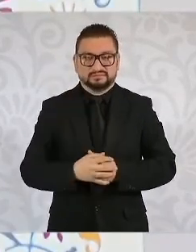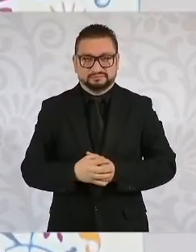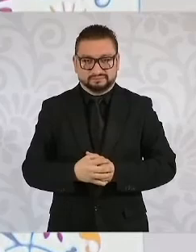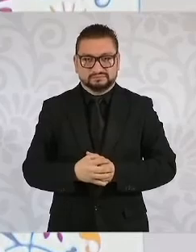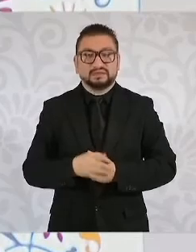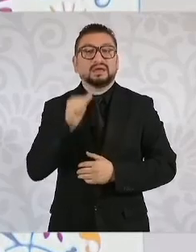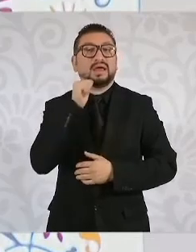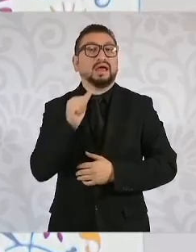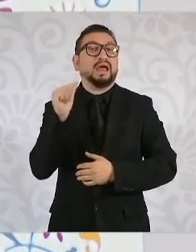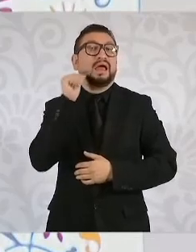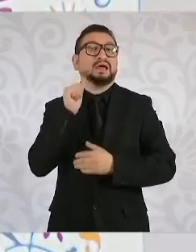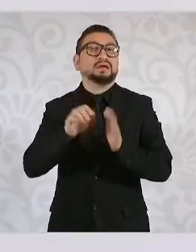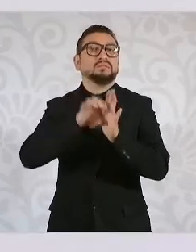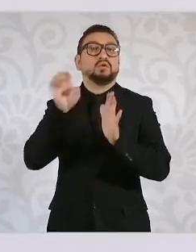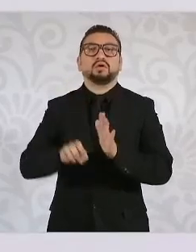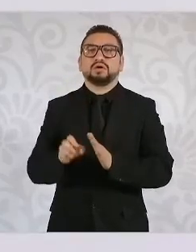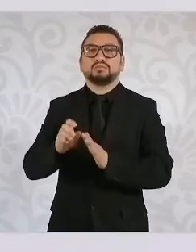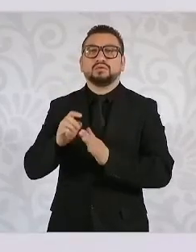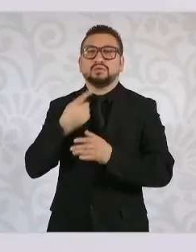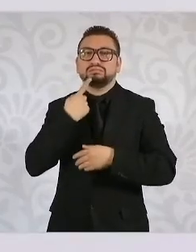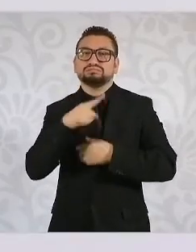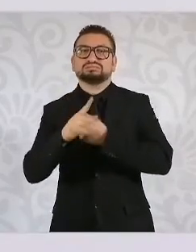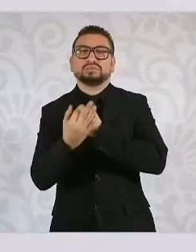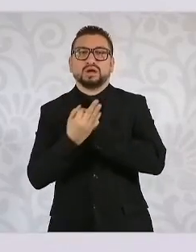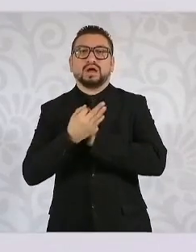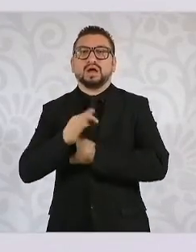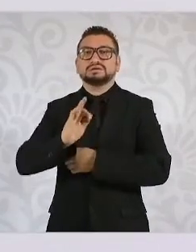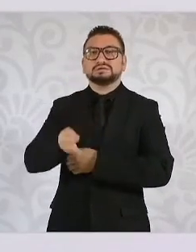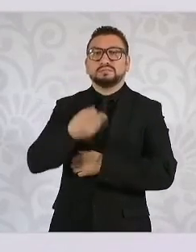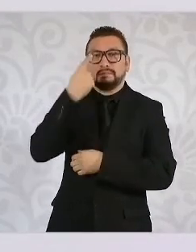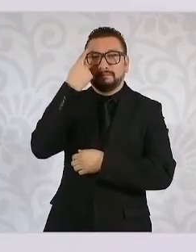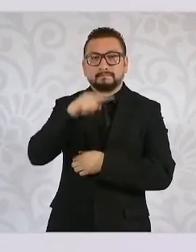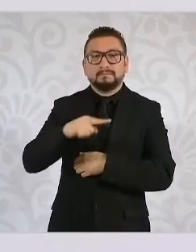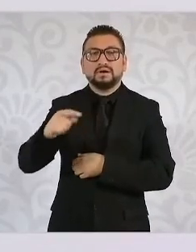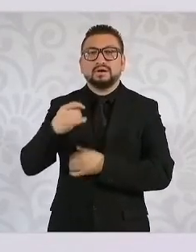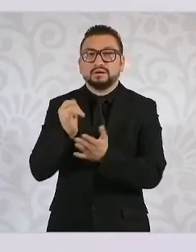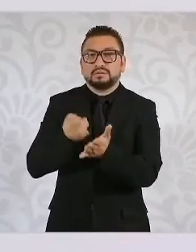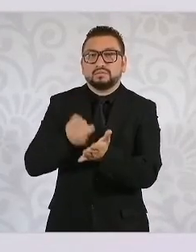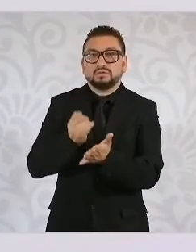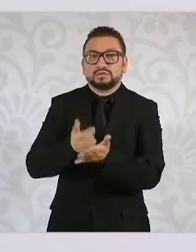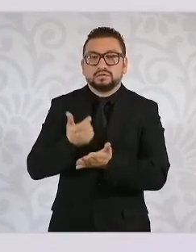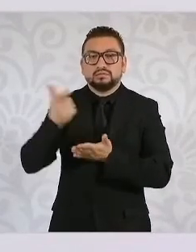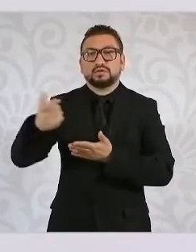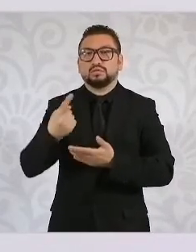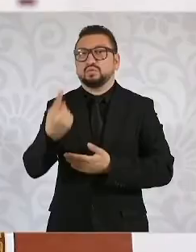Ayer, por ejemplo, aceptaron un amparo otra vez para que no se paguen los impuestos de una empresa que ya saben cuál es.